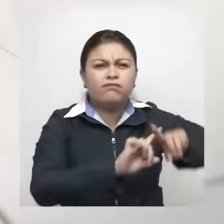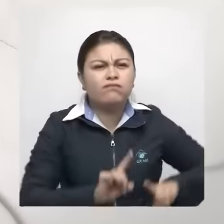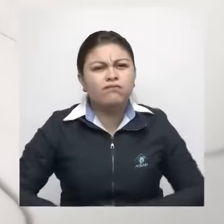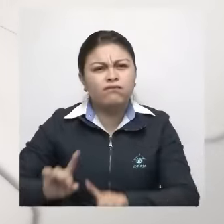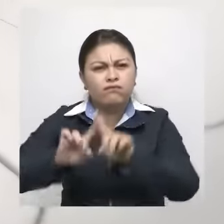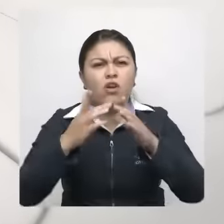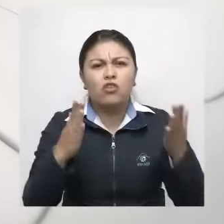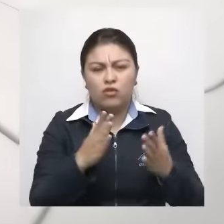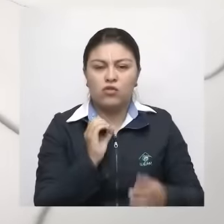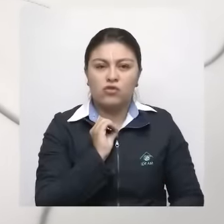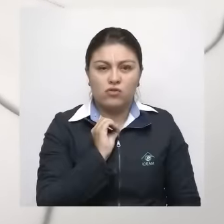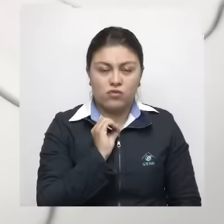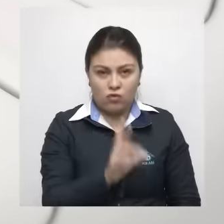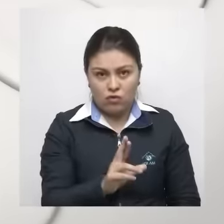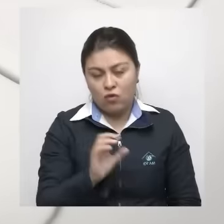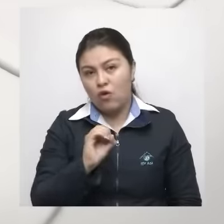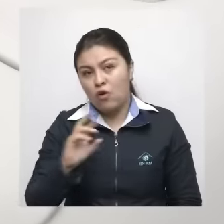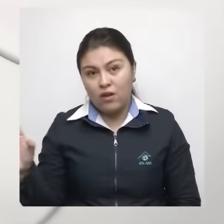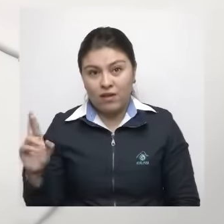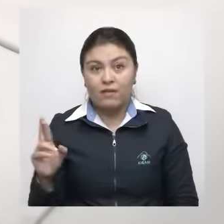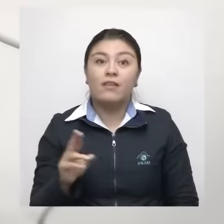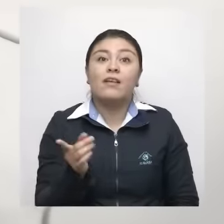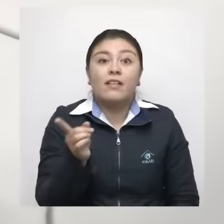el norte de la ciudad y también en la sabana.